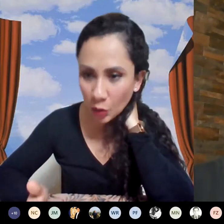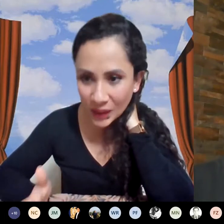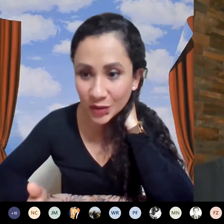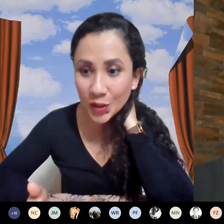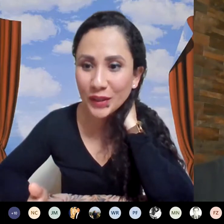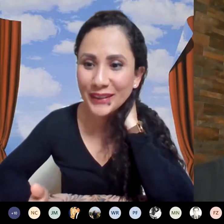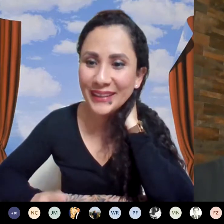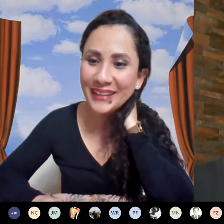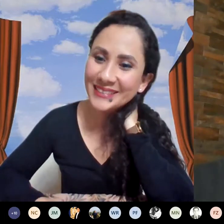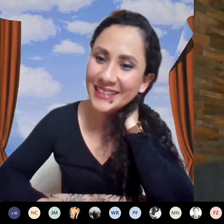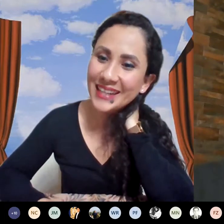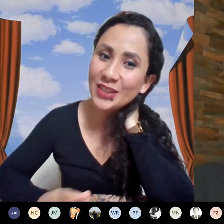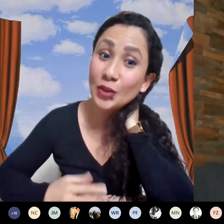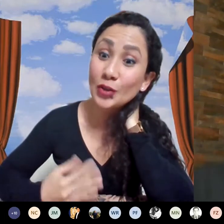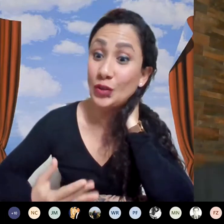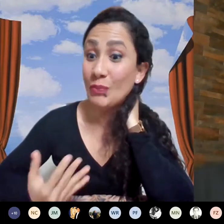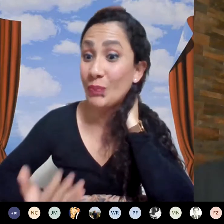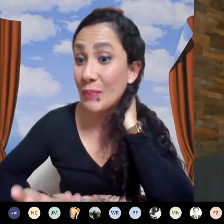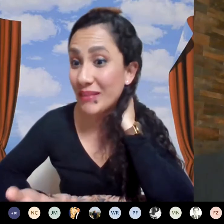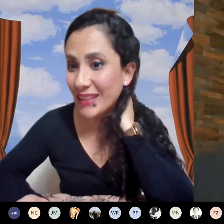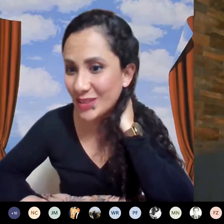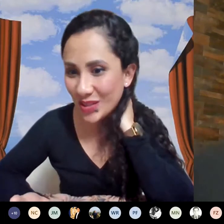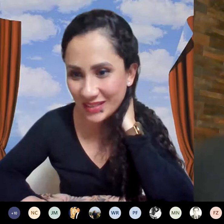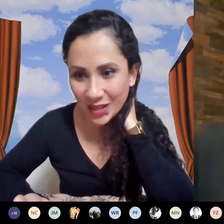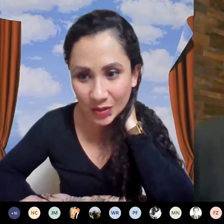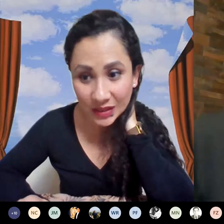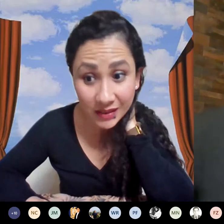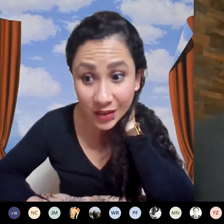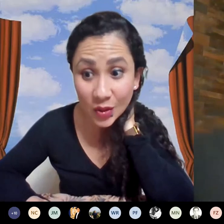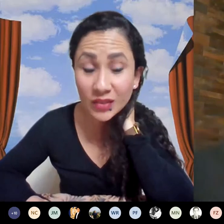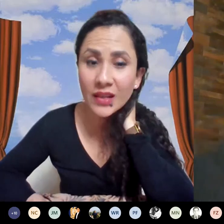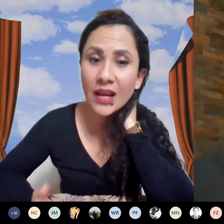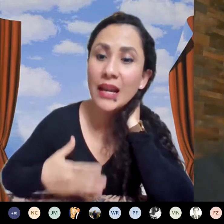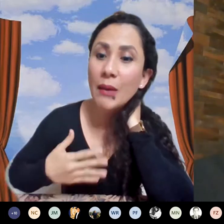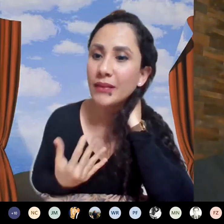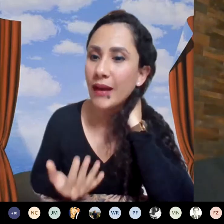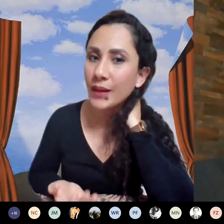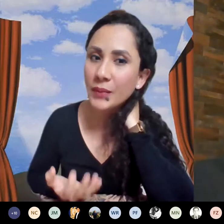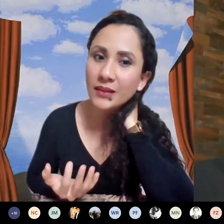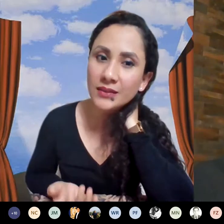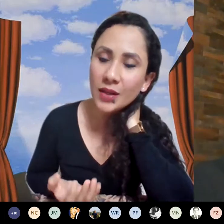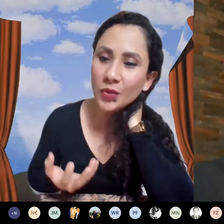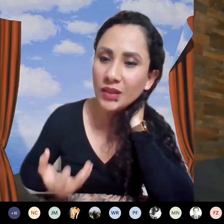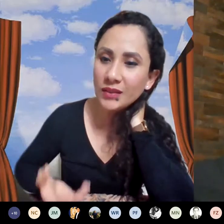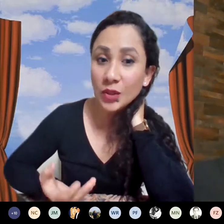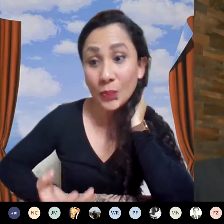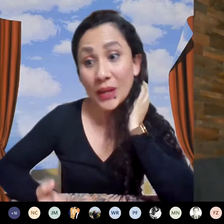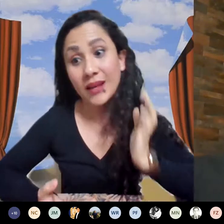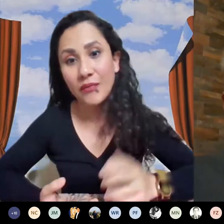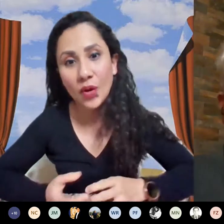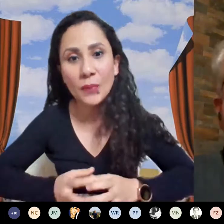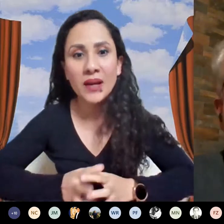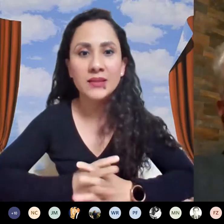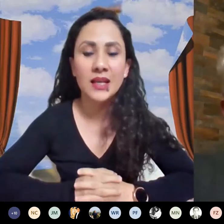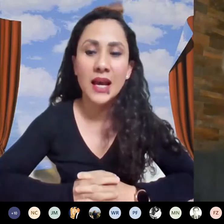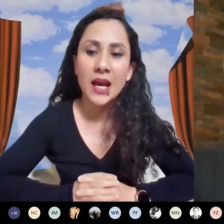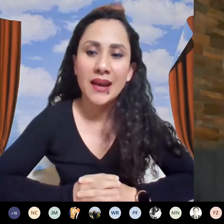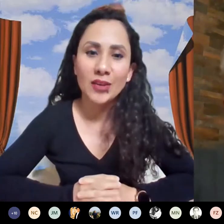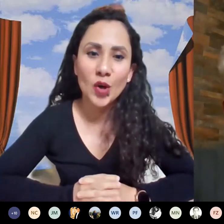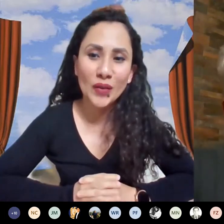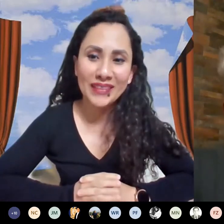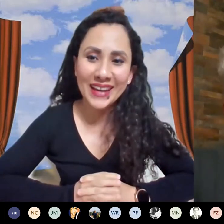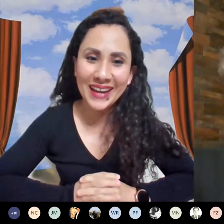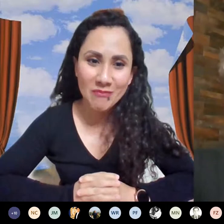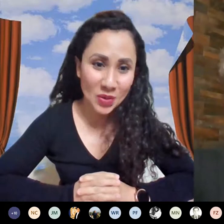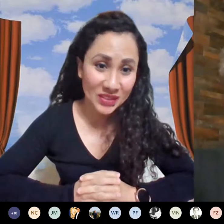de agrupación y que están haciendo sus implementaciones de los genéticos lamentablemente están utilizando plataformas